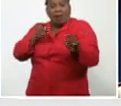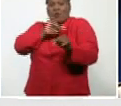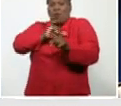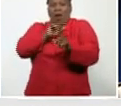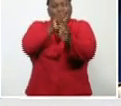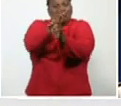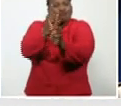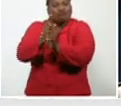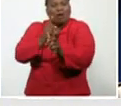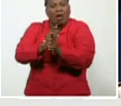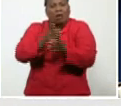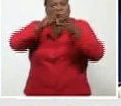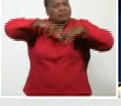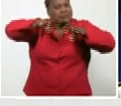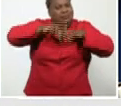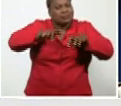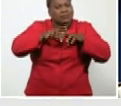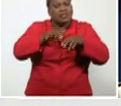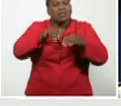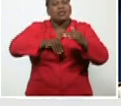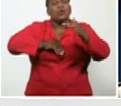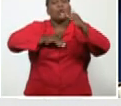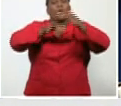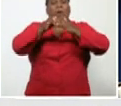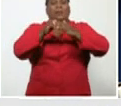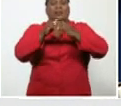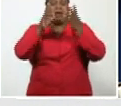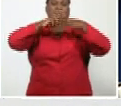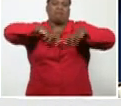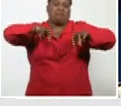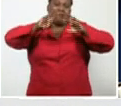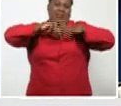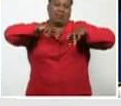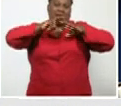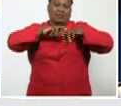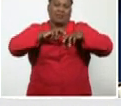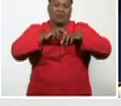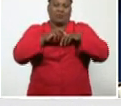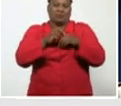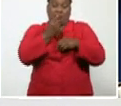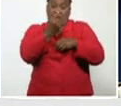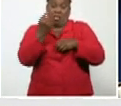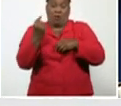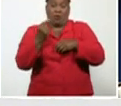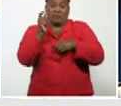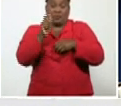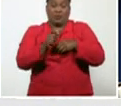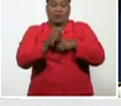y completar toda la investigación con cada uno de estos casos.